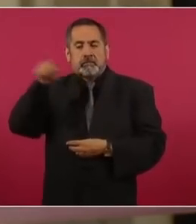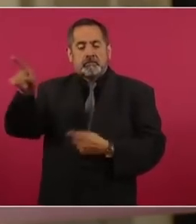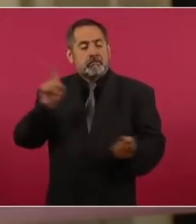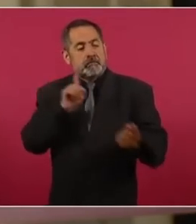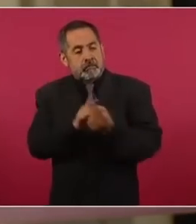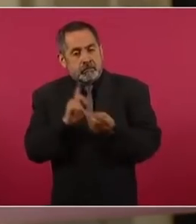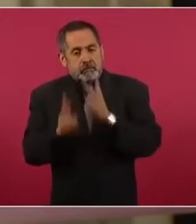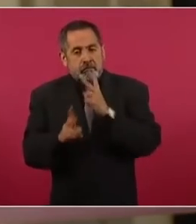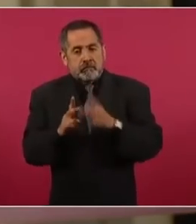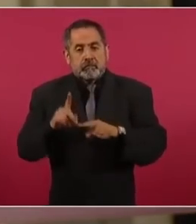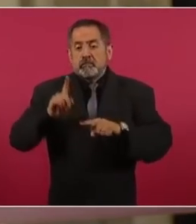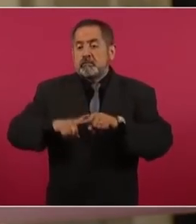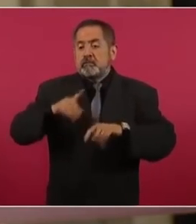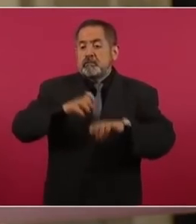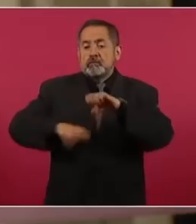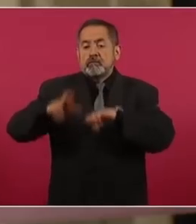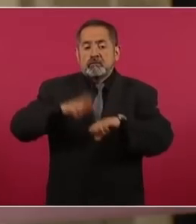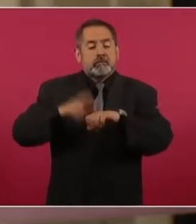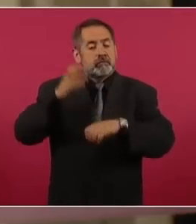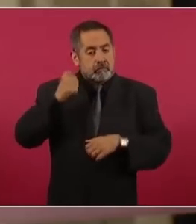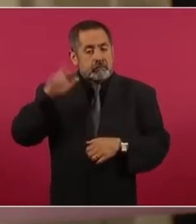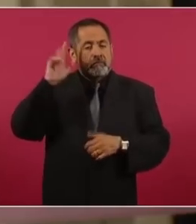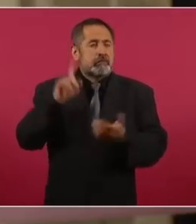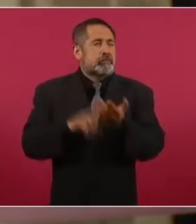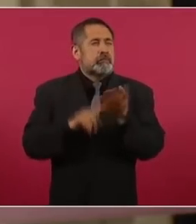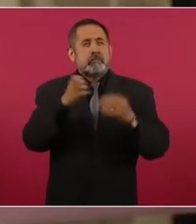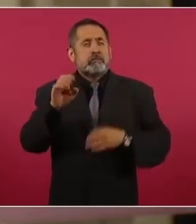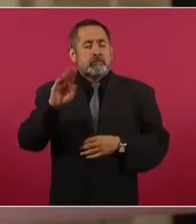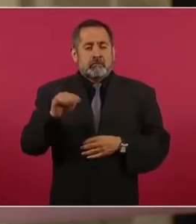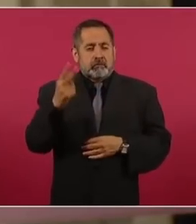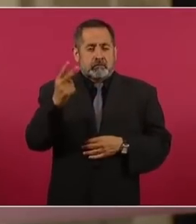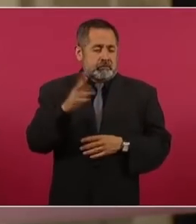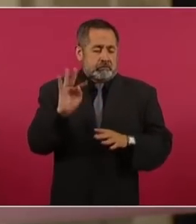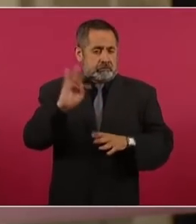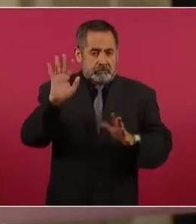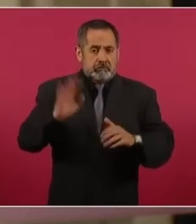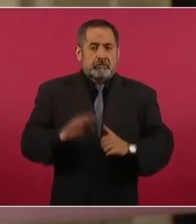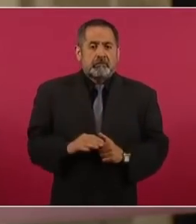me dijo quién iba a ser embajador en aquellos entonces, en 1992 quizá,